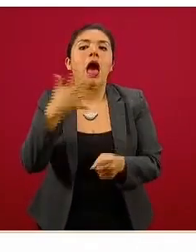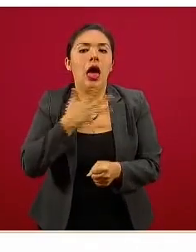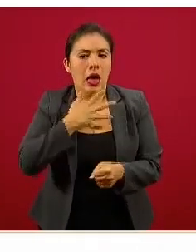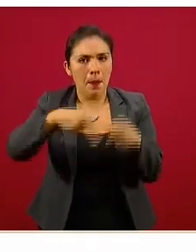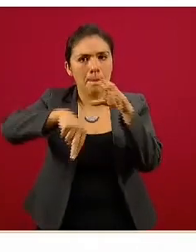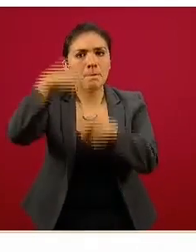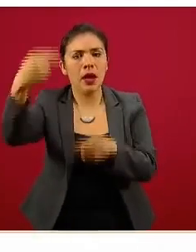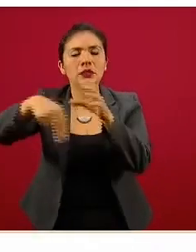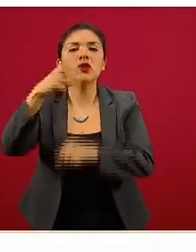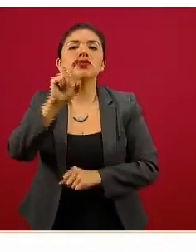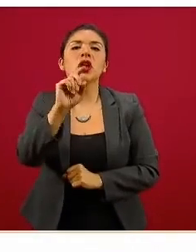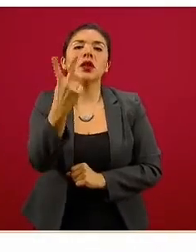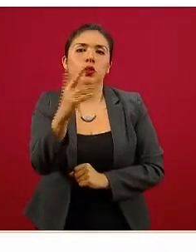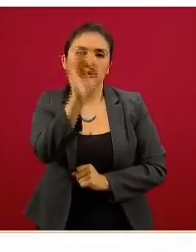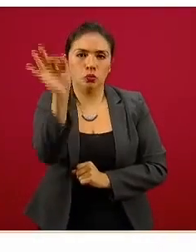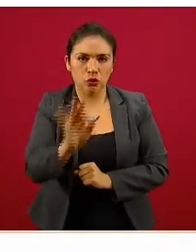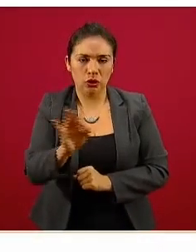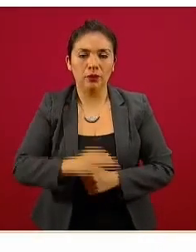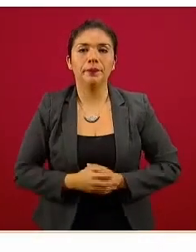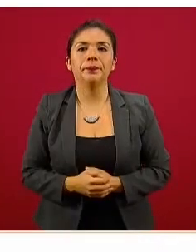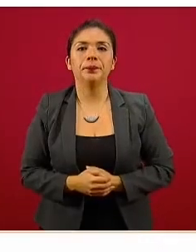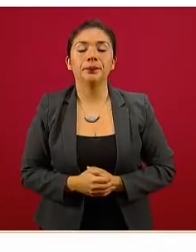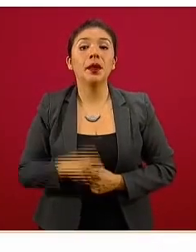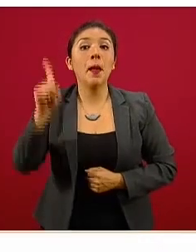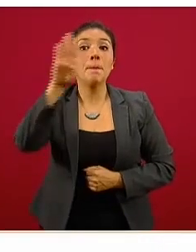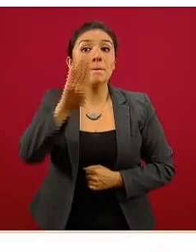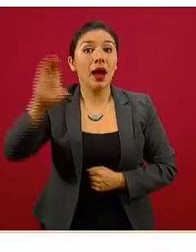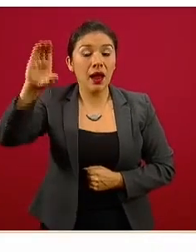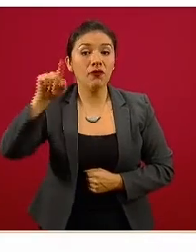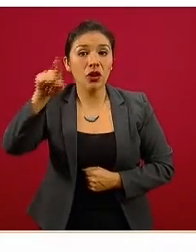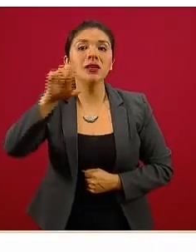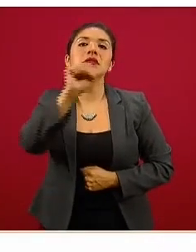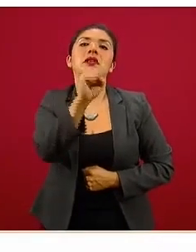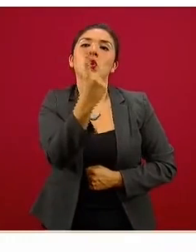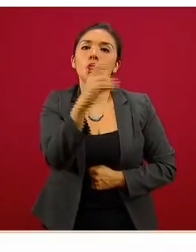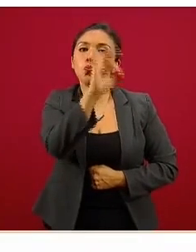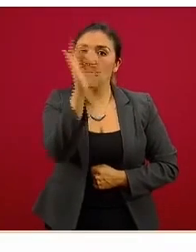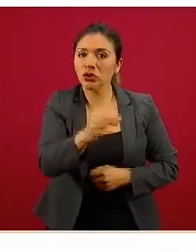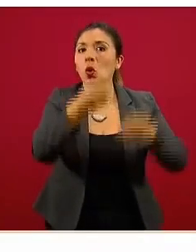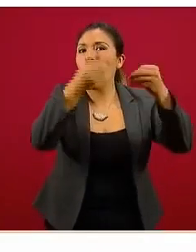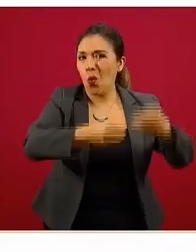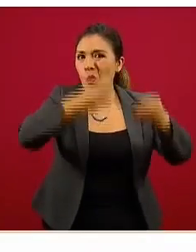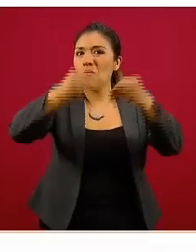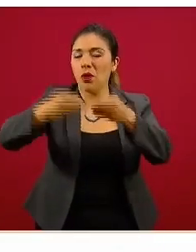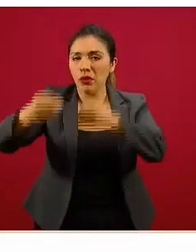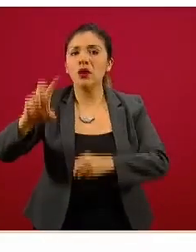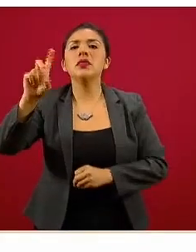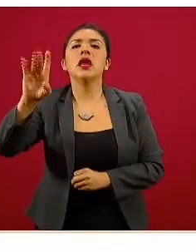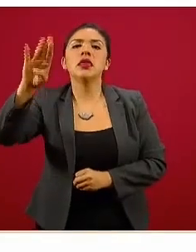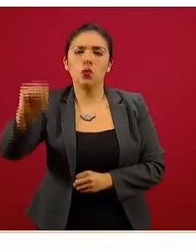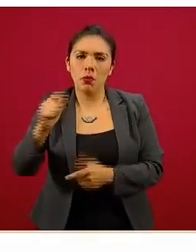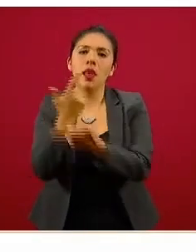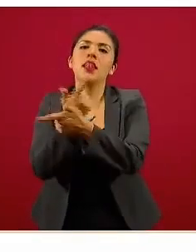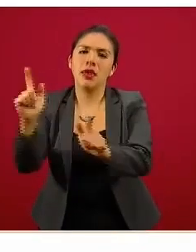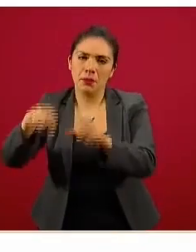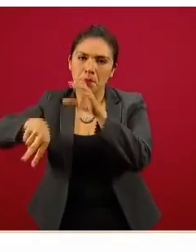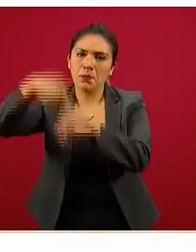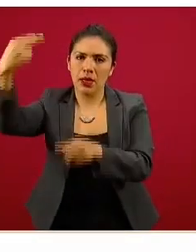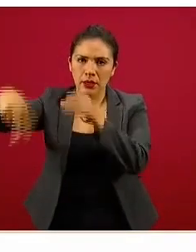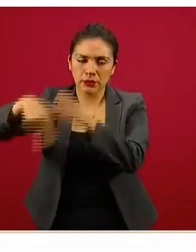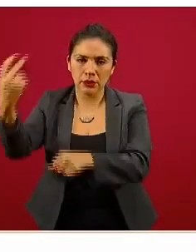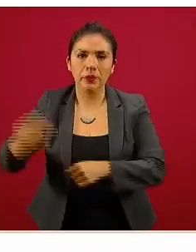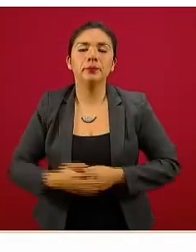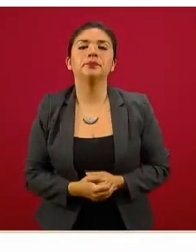el 32 por ciento. En Baja California, 61 por ciento de ocupación, 39 por ciento todavía